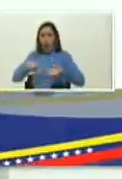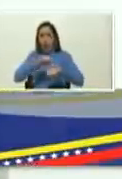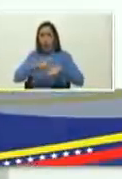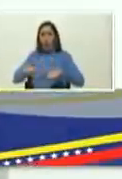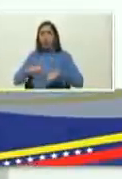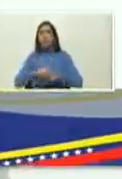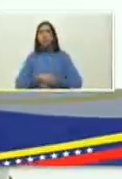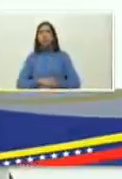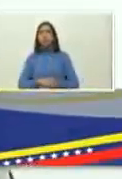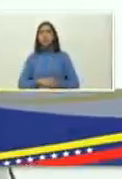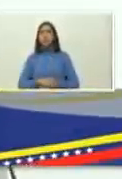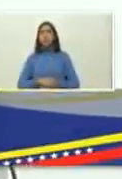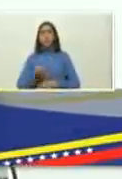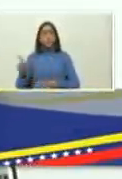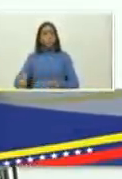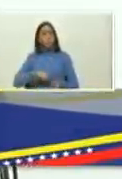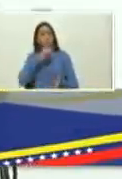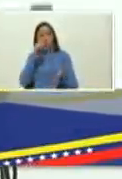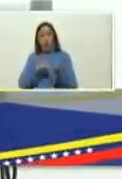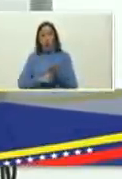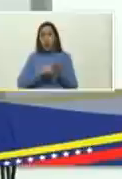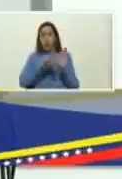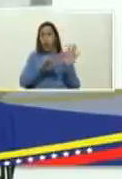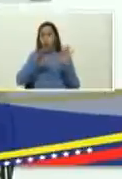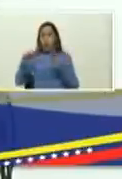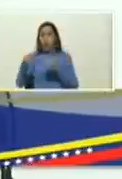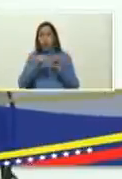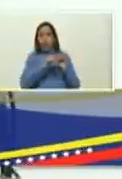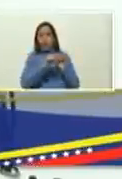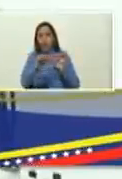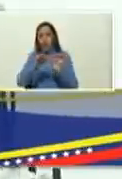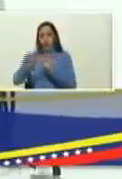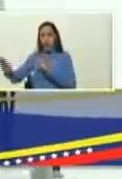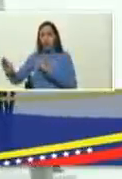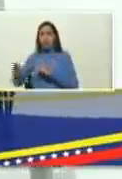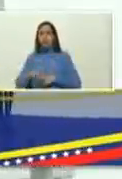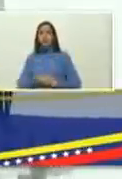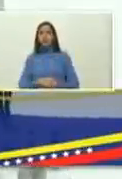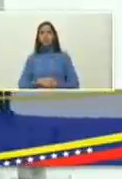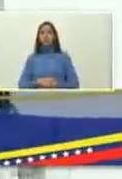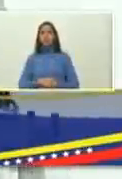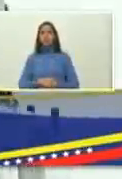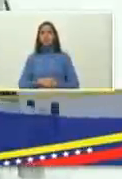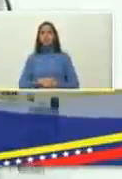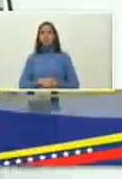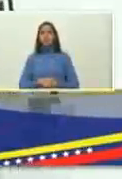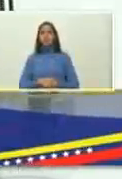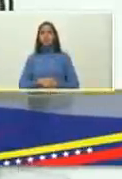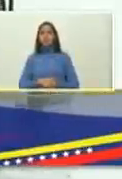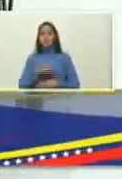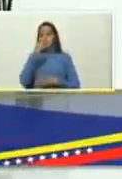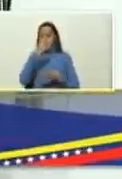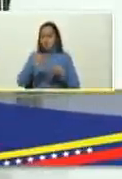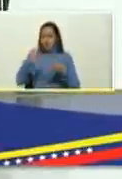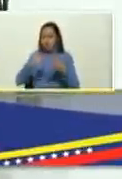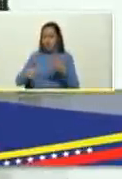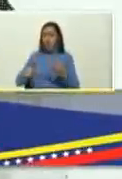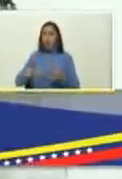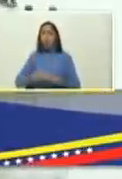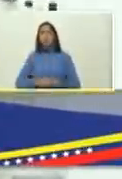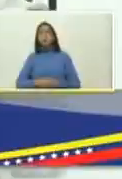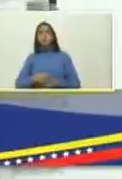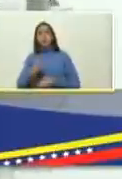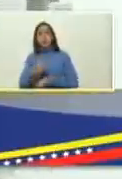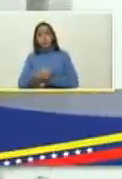quirófanos totalmente más de 7.000 metros cuadrados con preanestesia recuperación